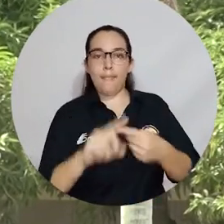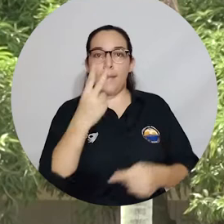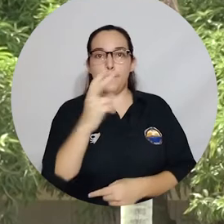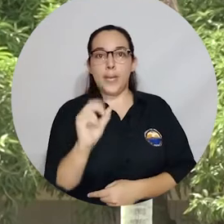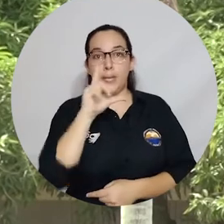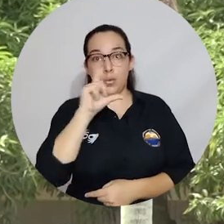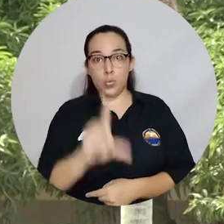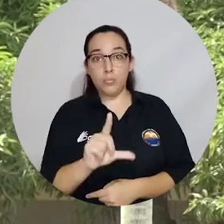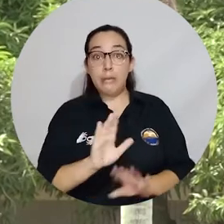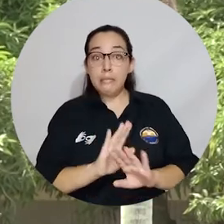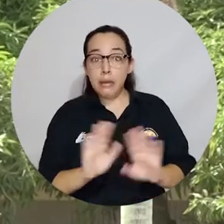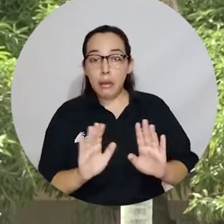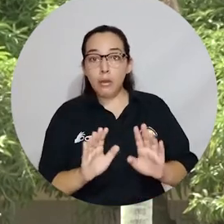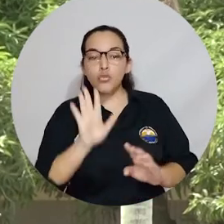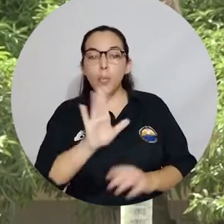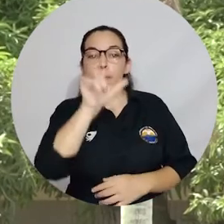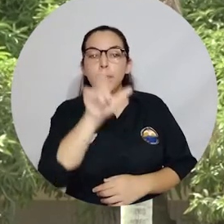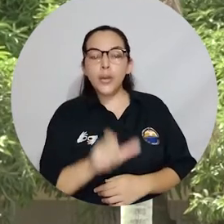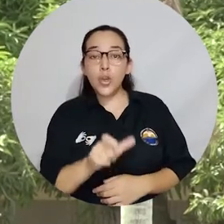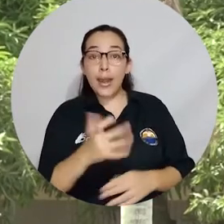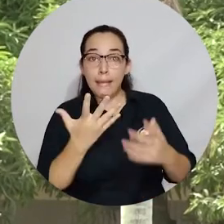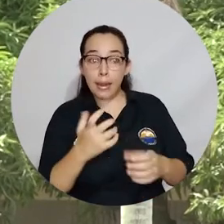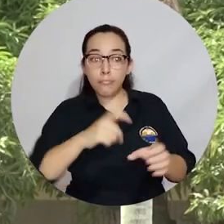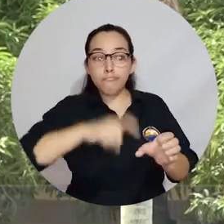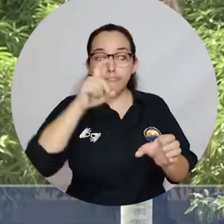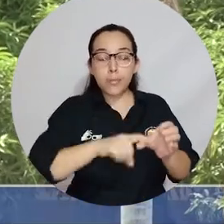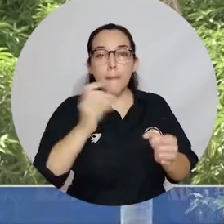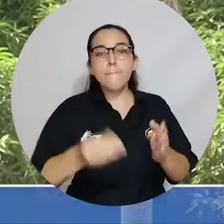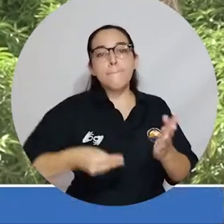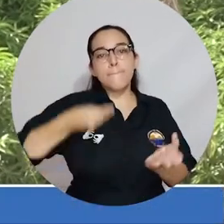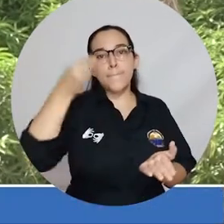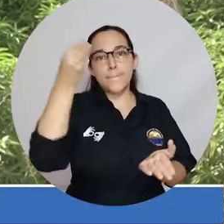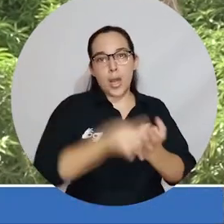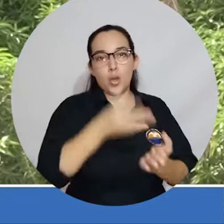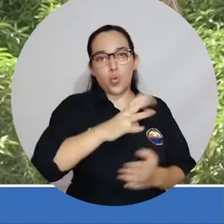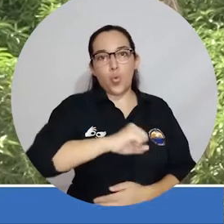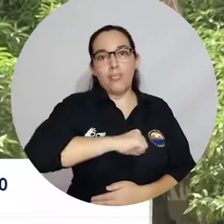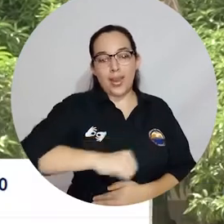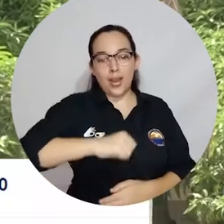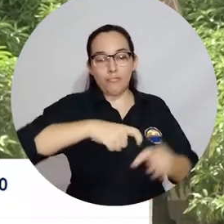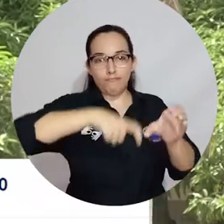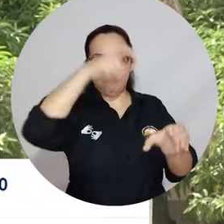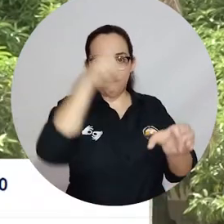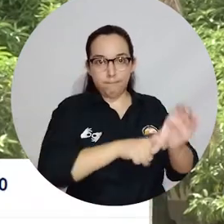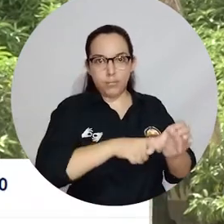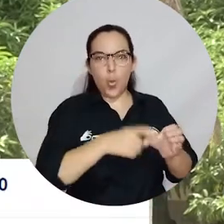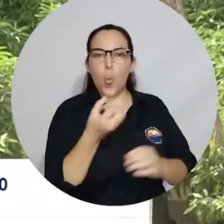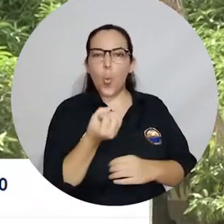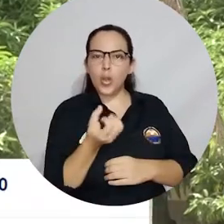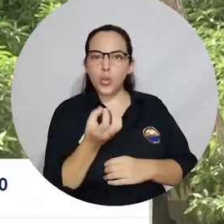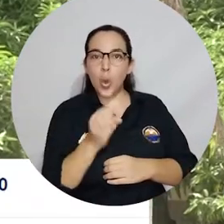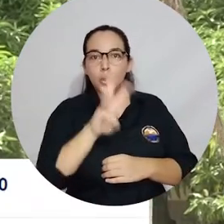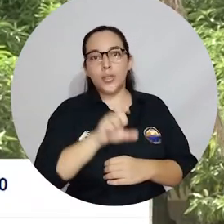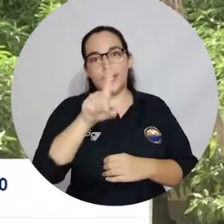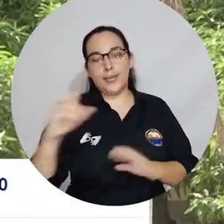Posterior a esto, el aspirante deberá hacer el pago correspondiente a los derechos de inscripción, el cual corresponde a 86 mil pesos.